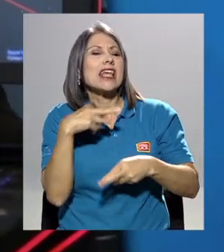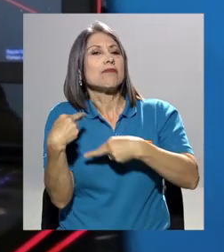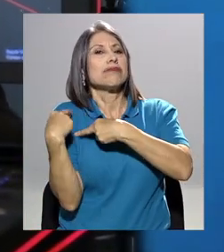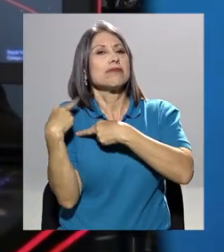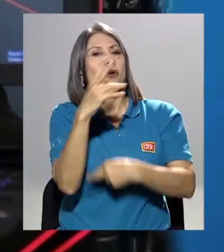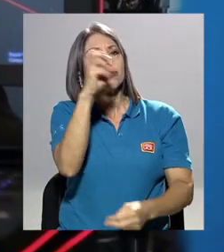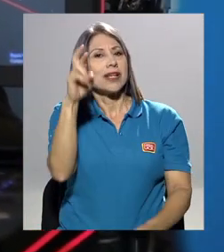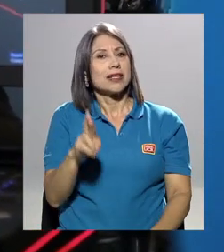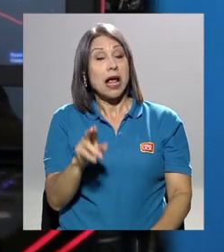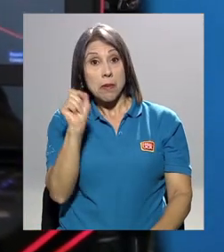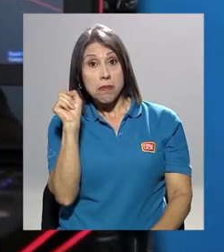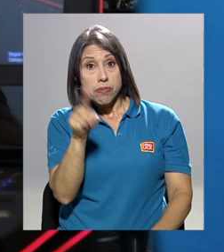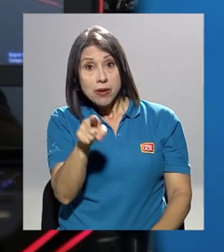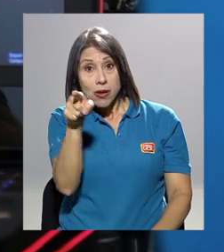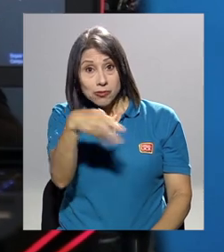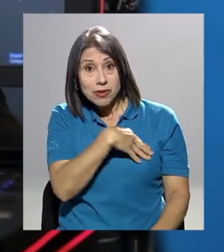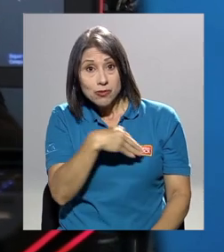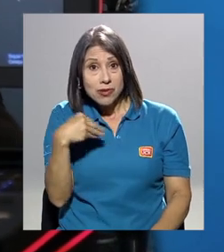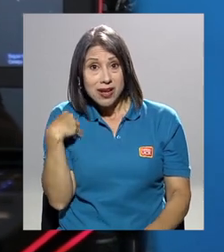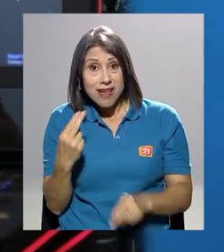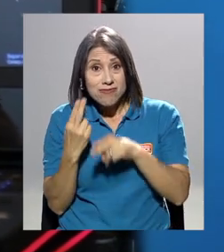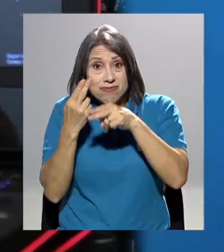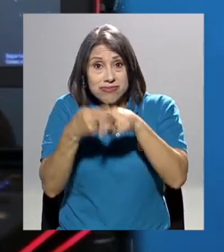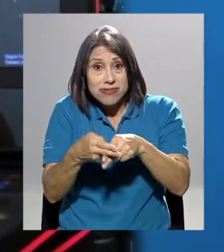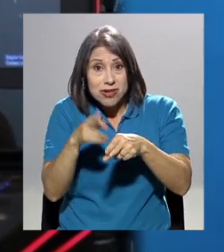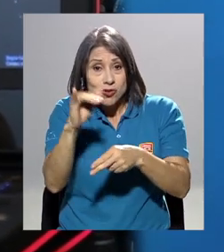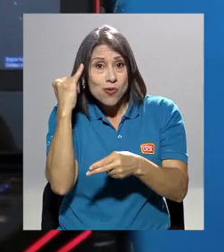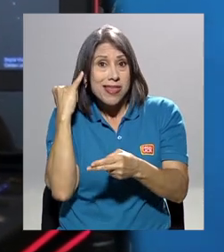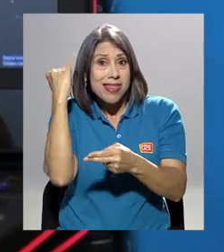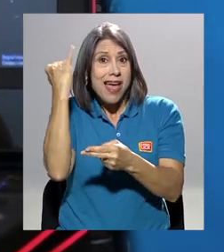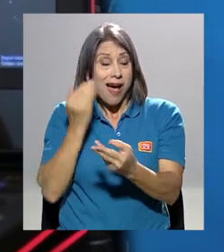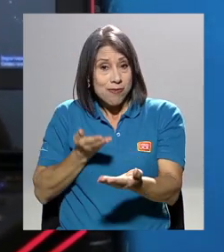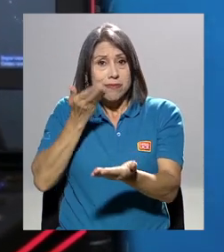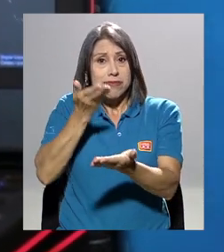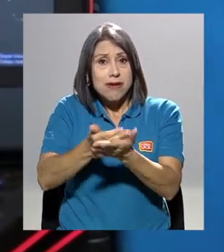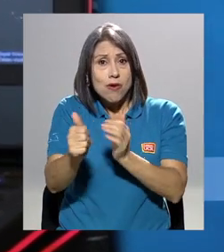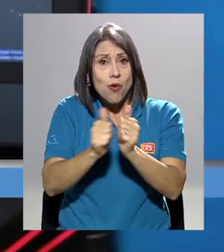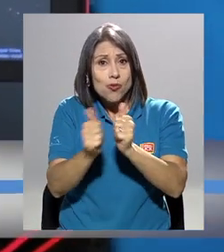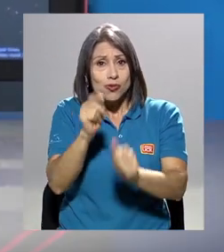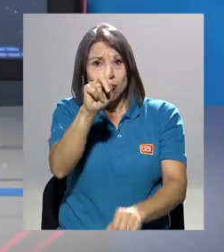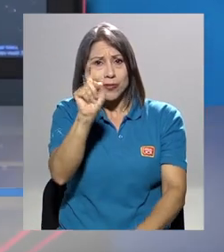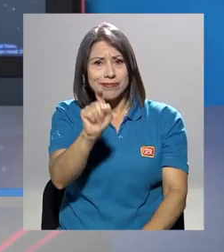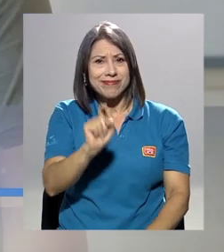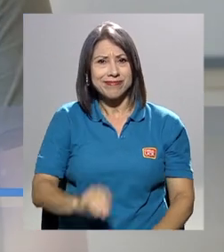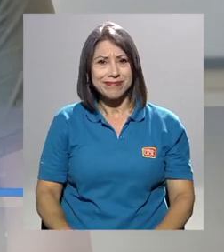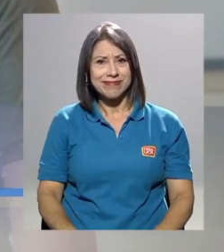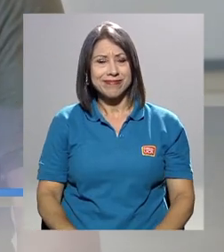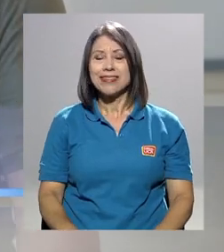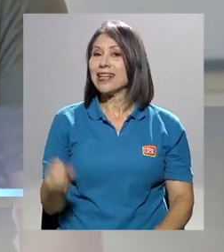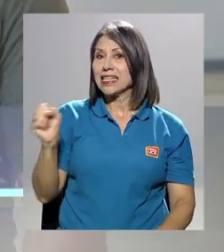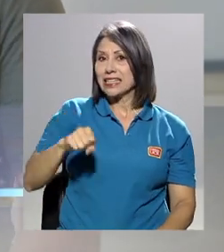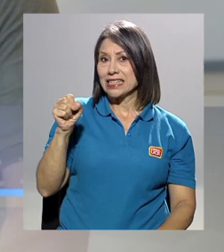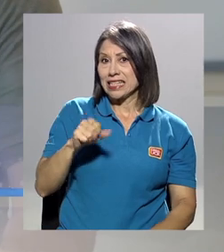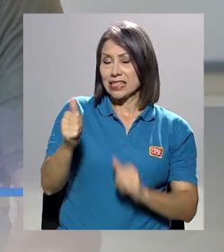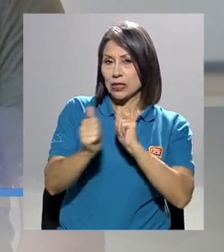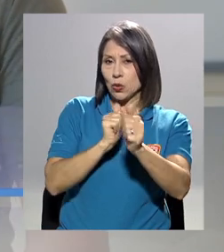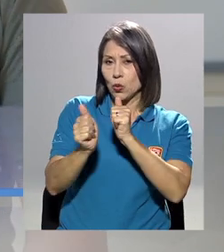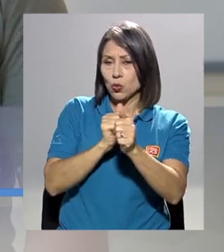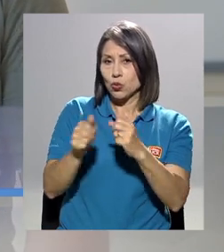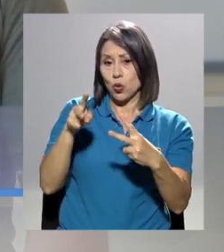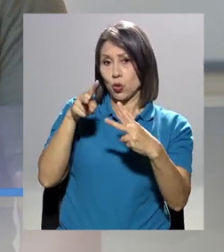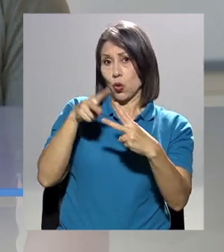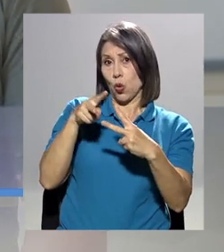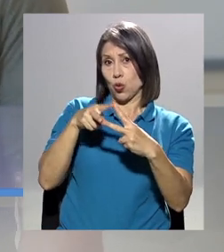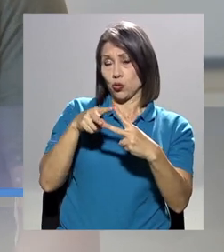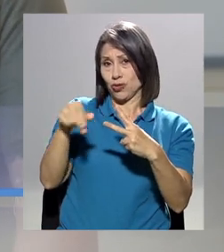¿Le gustaría a usted nombrarlos y someter su idea a un concurso? Sí, este concurso se da en dos contextos